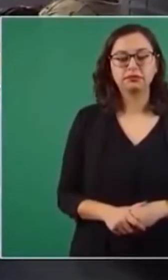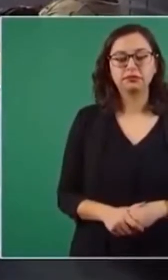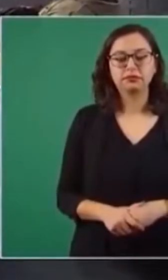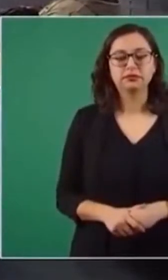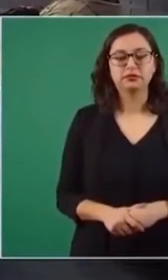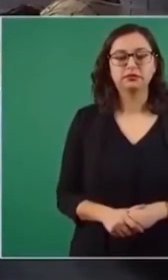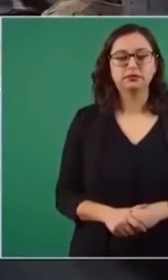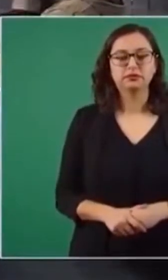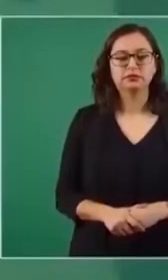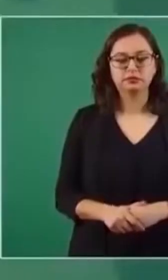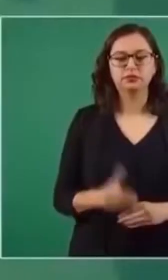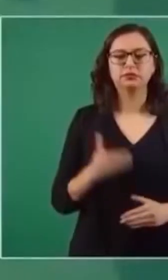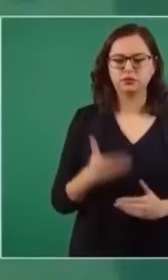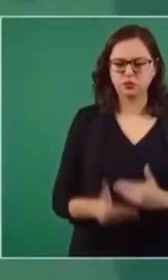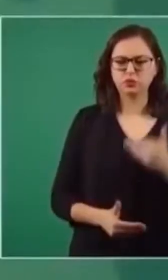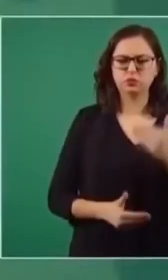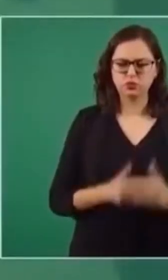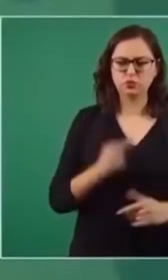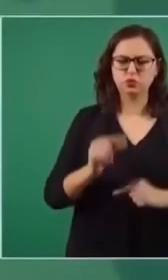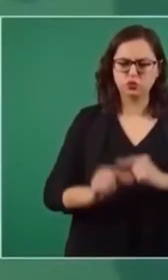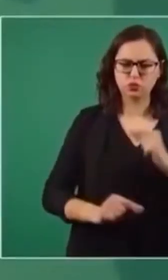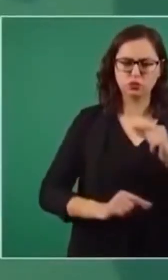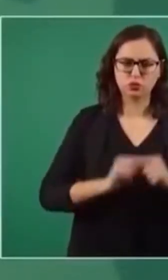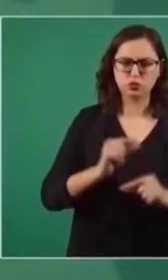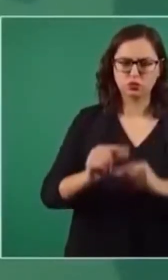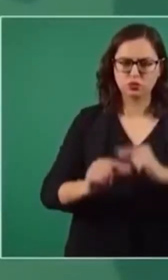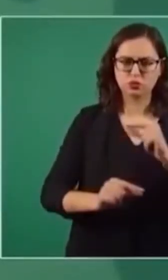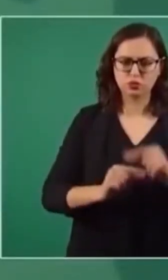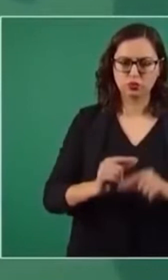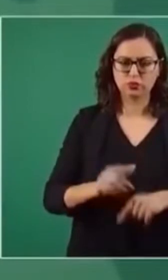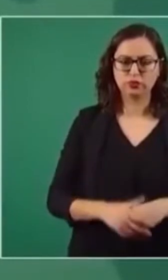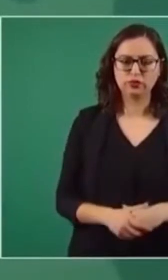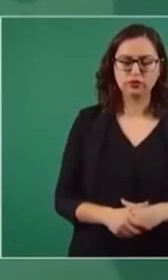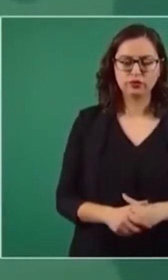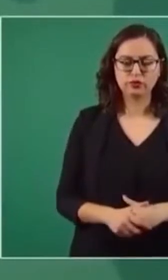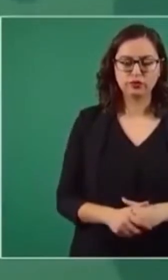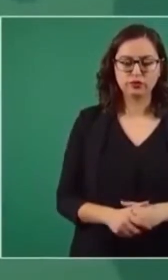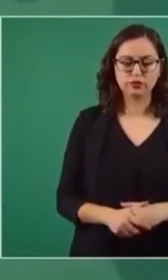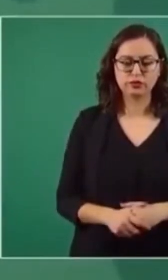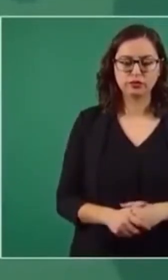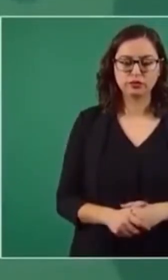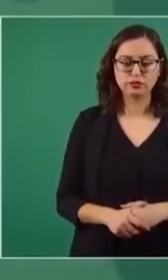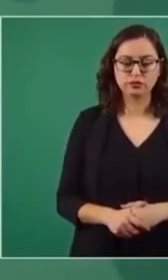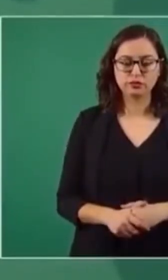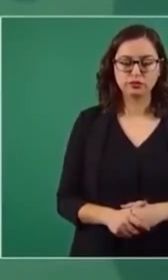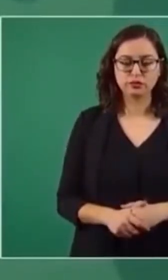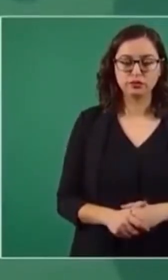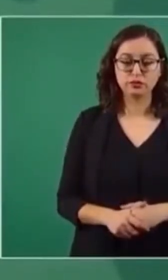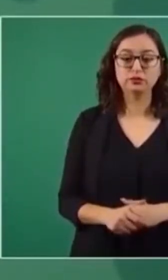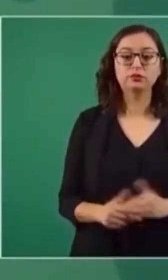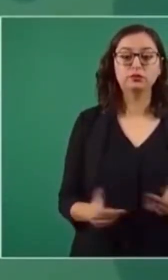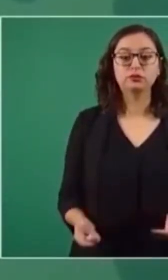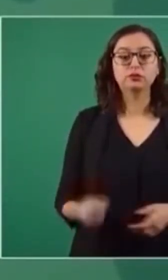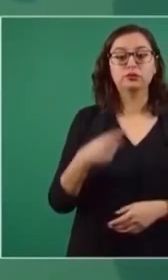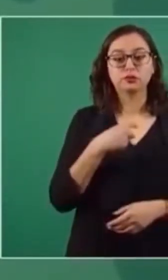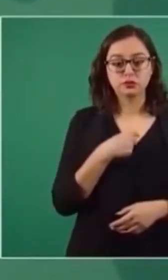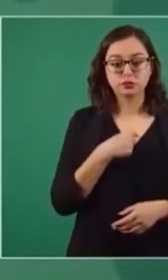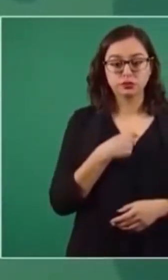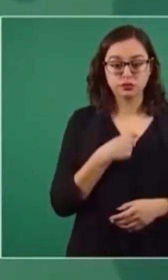Ya les voy a dar a conocer la agenda, es que tengo que ver